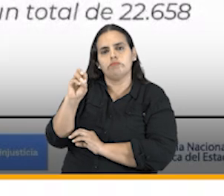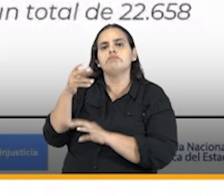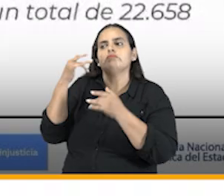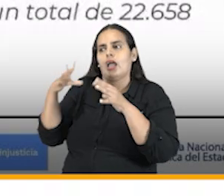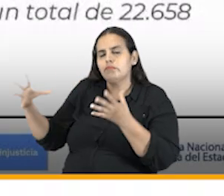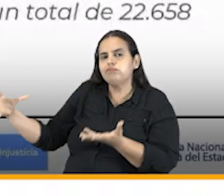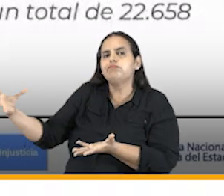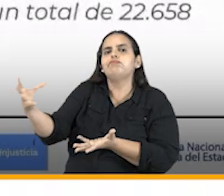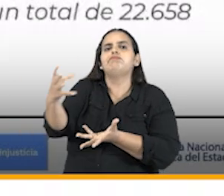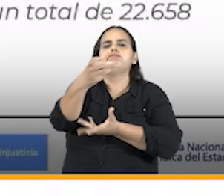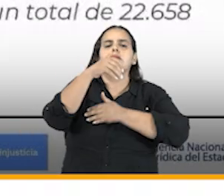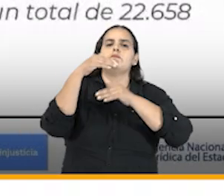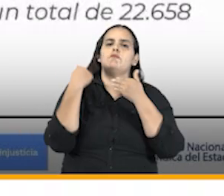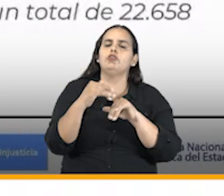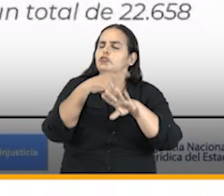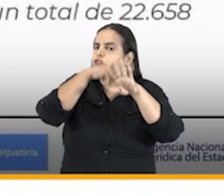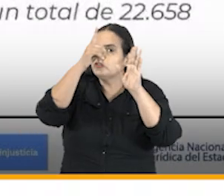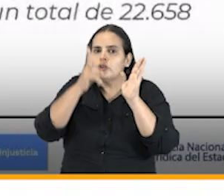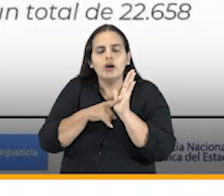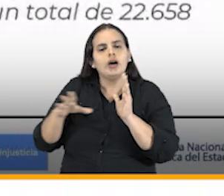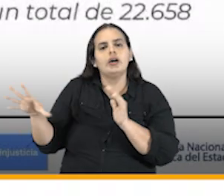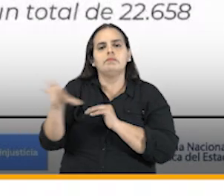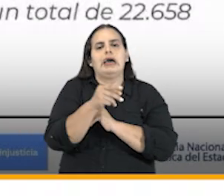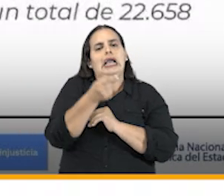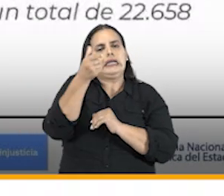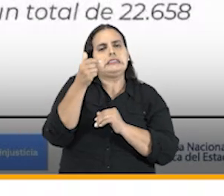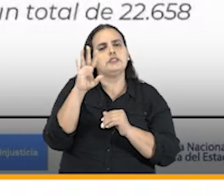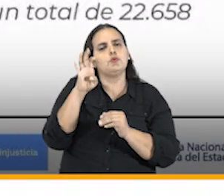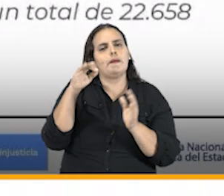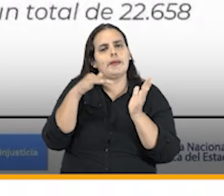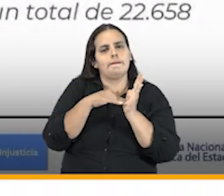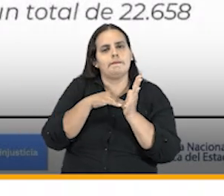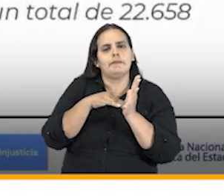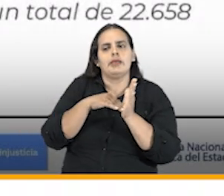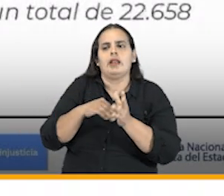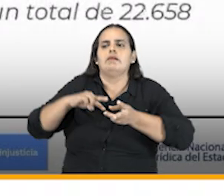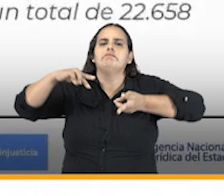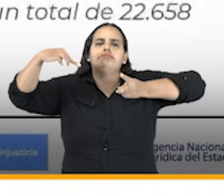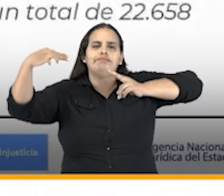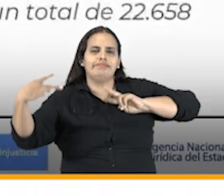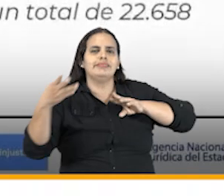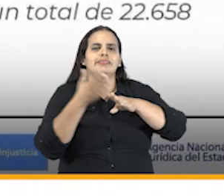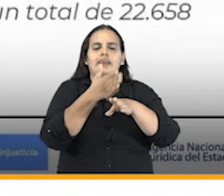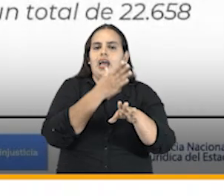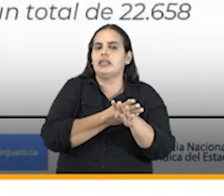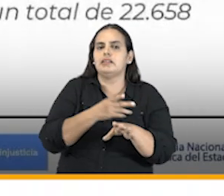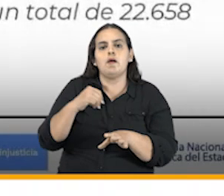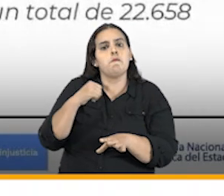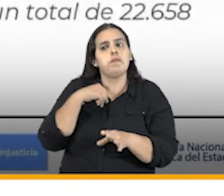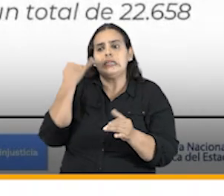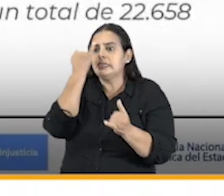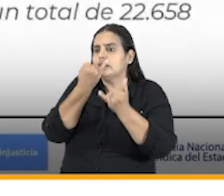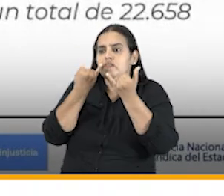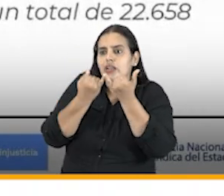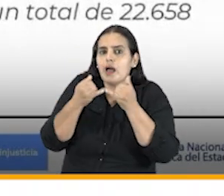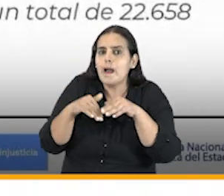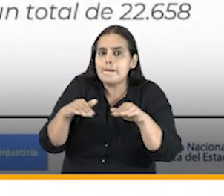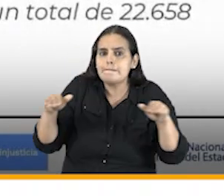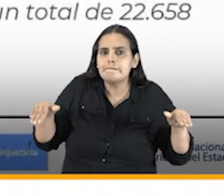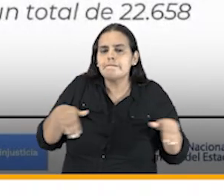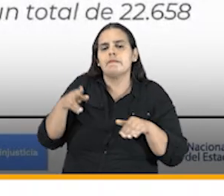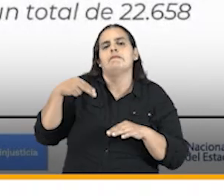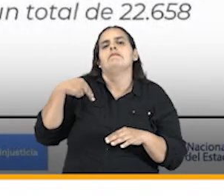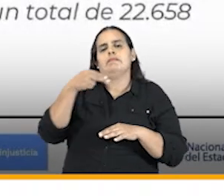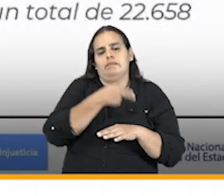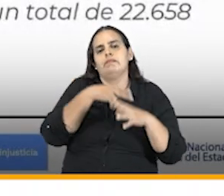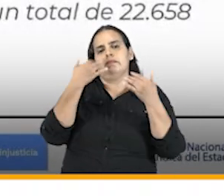de cerca de 18 mil procesos casi 9 mil contrapartes de procesos que antes no tenían para ni identificados eliminamos